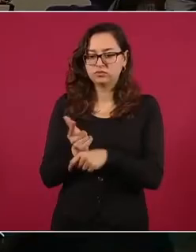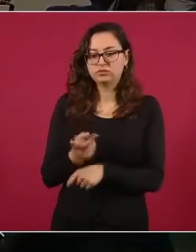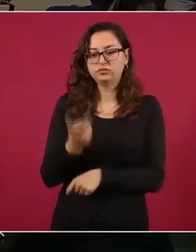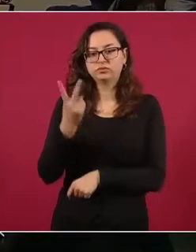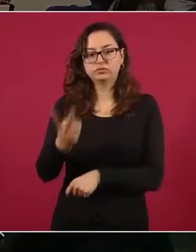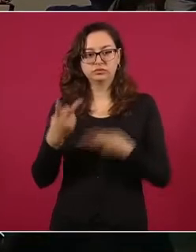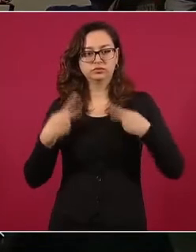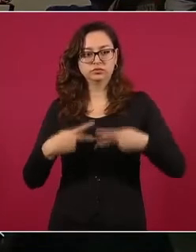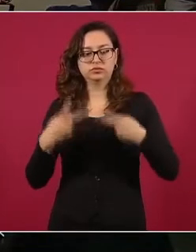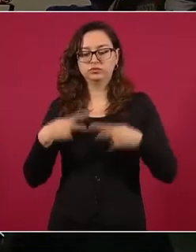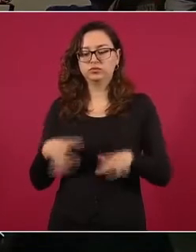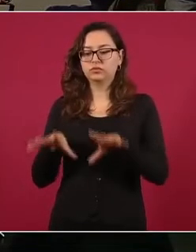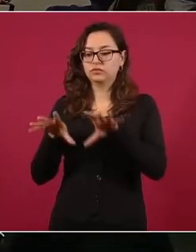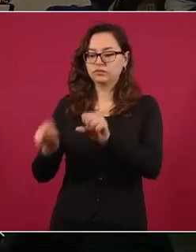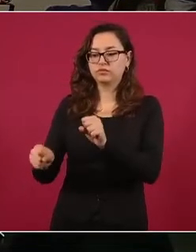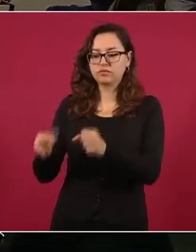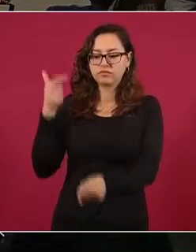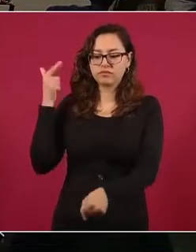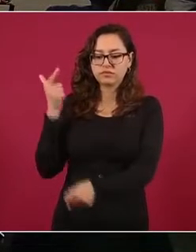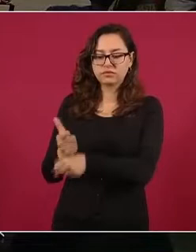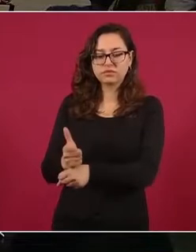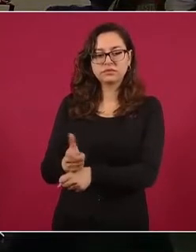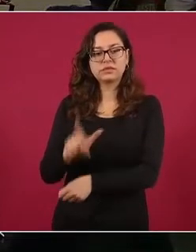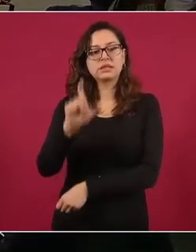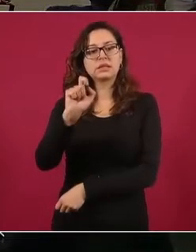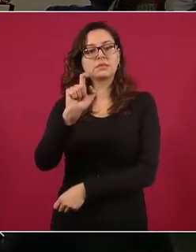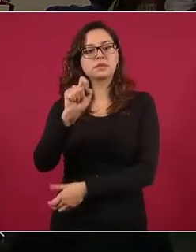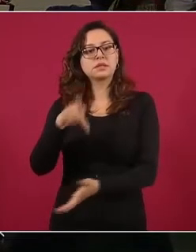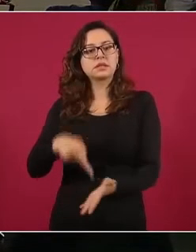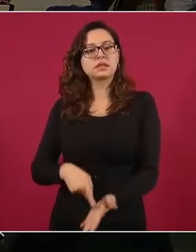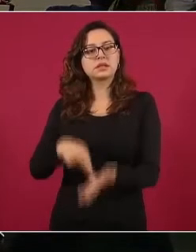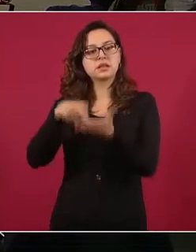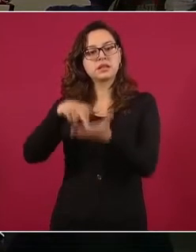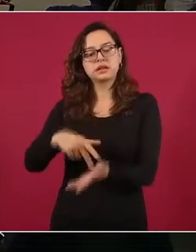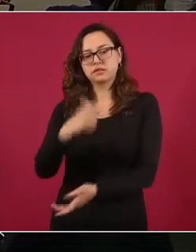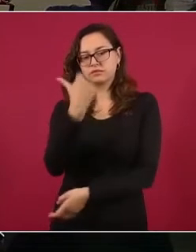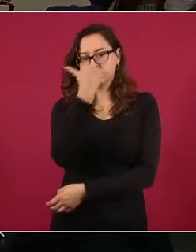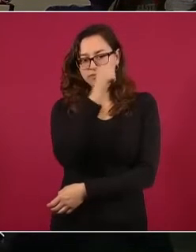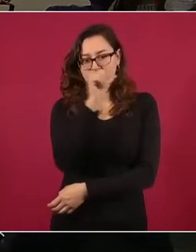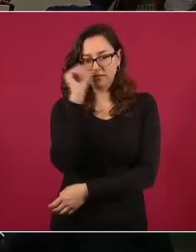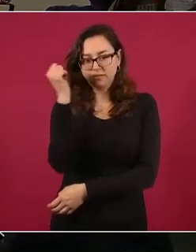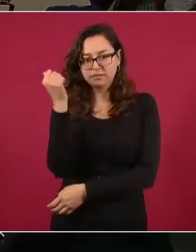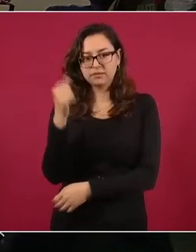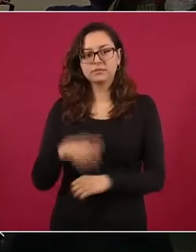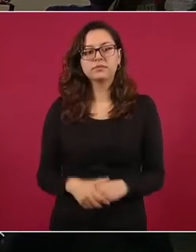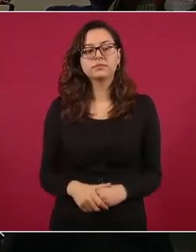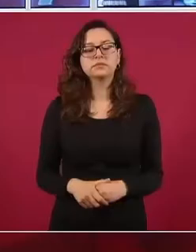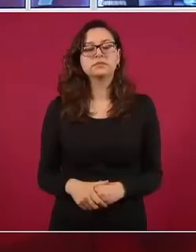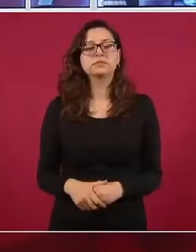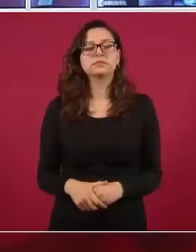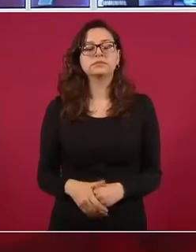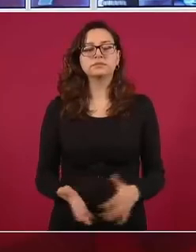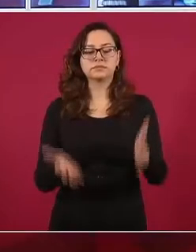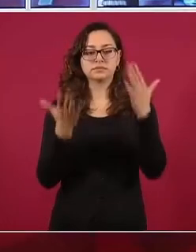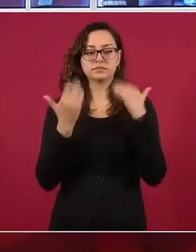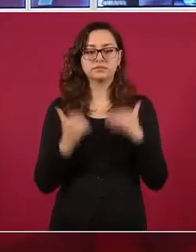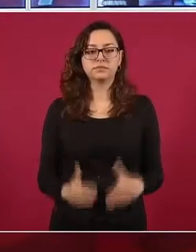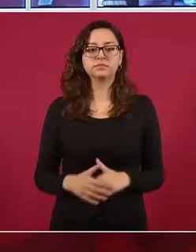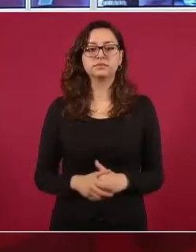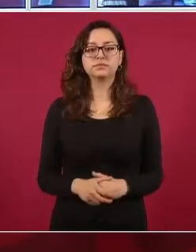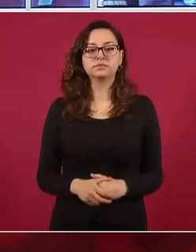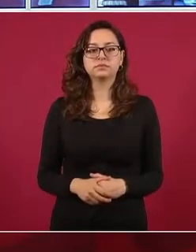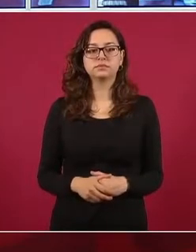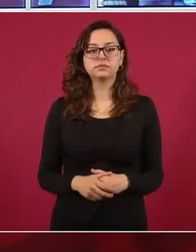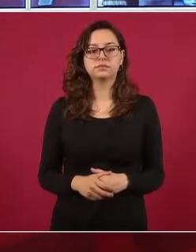personas con 20 kilogramos de cocaína. Siguiente. En Culiacán, Sinaloa, también la